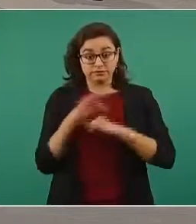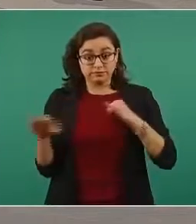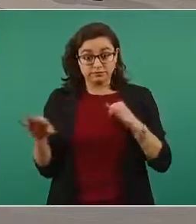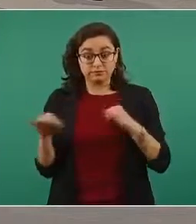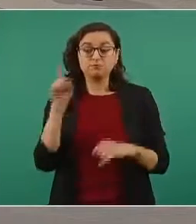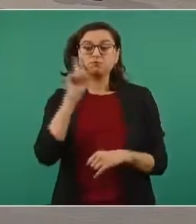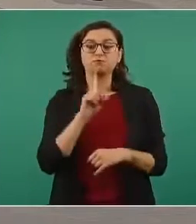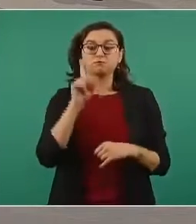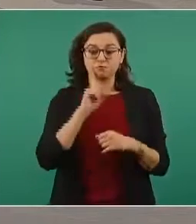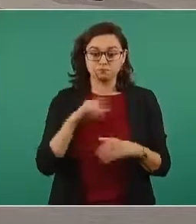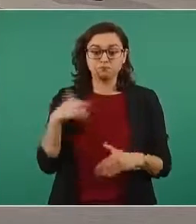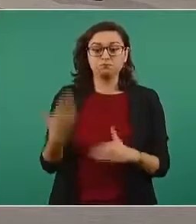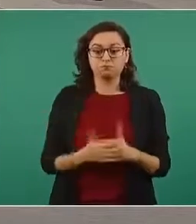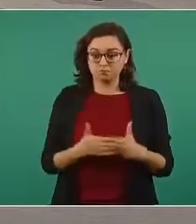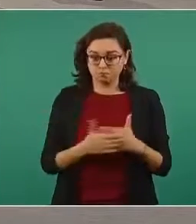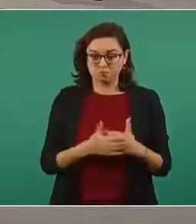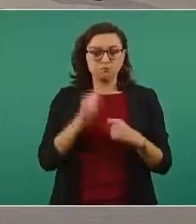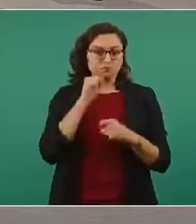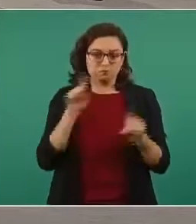mujeres embarazadas.